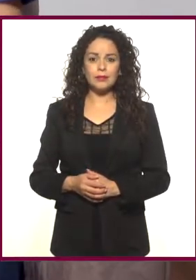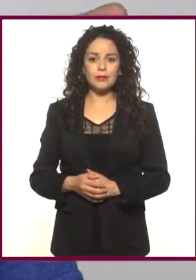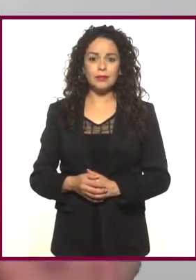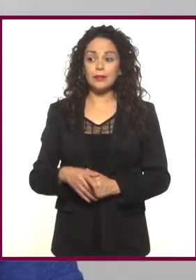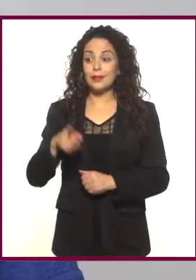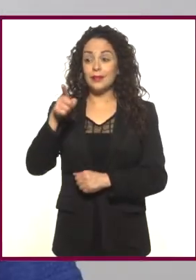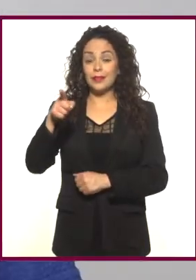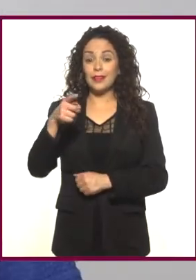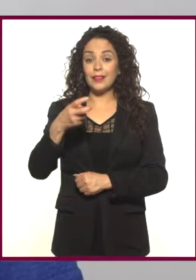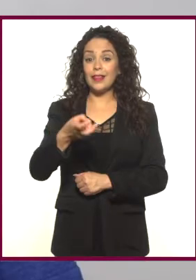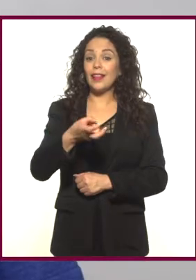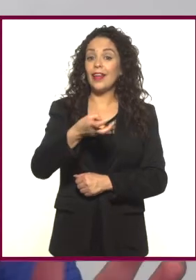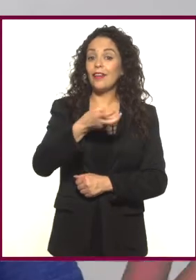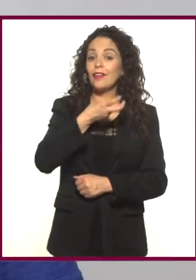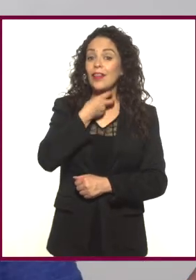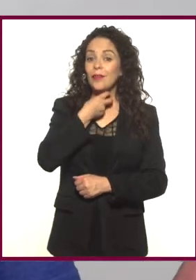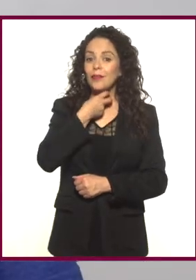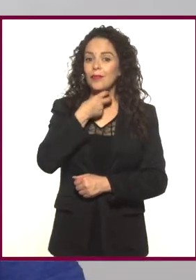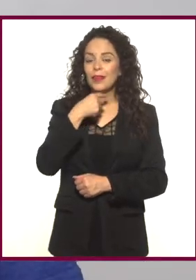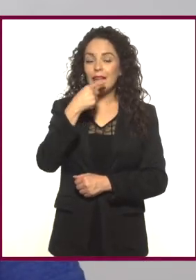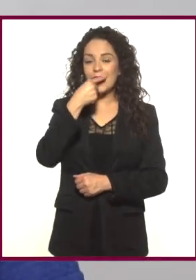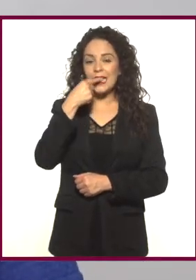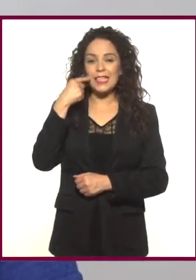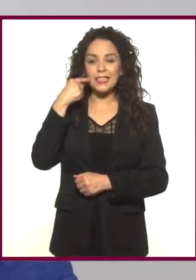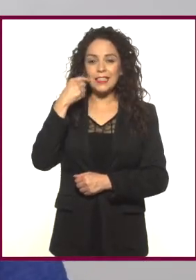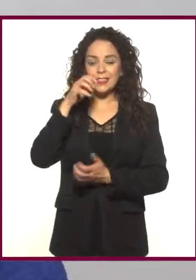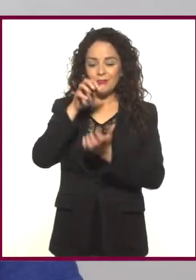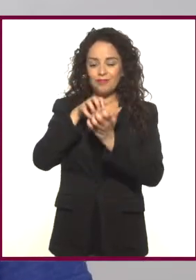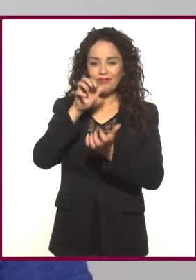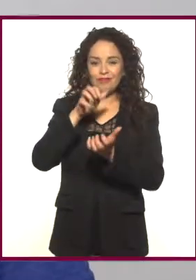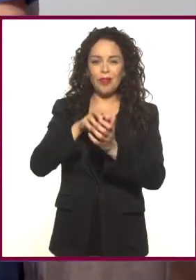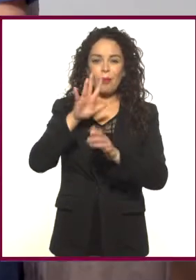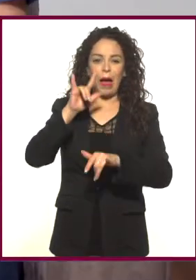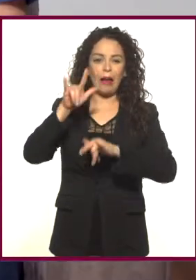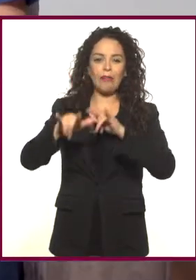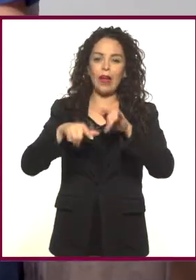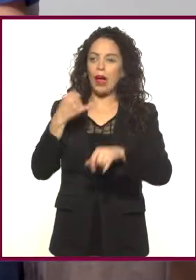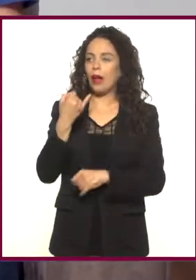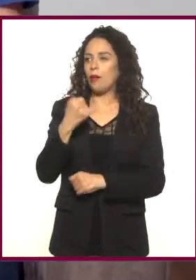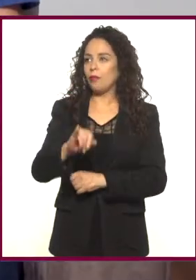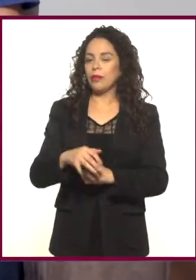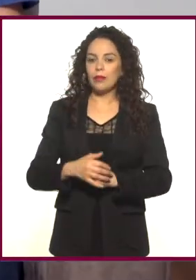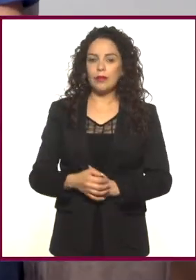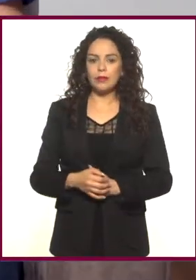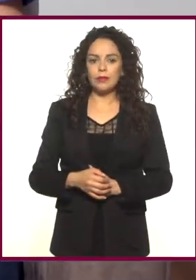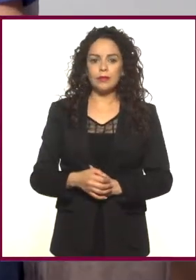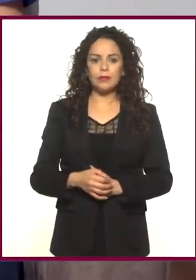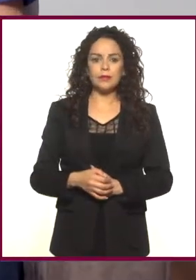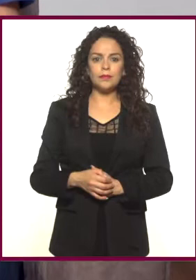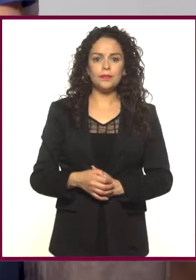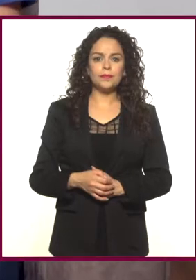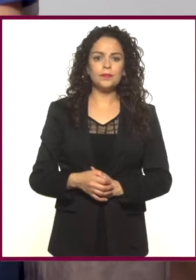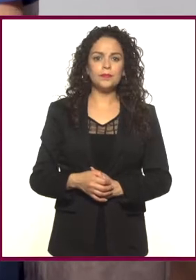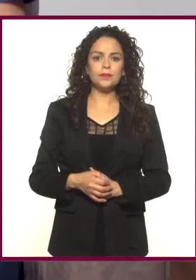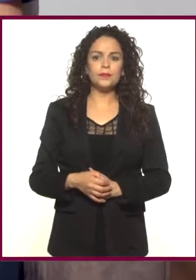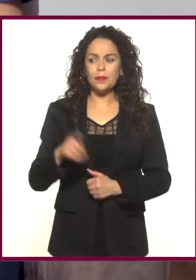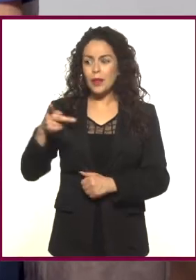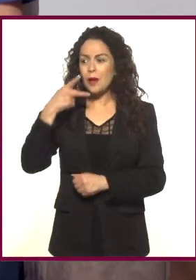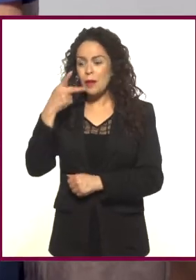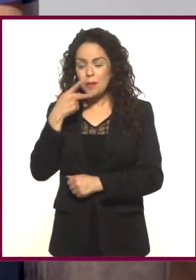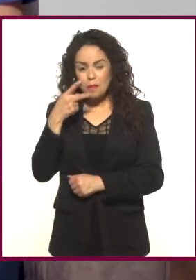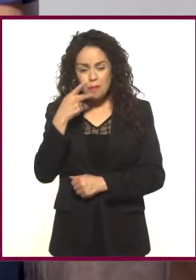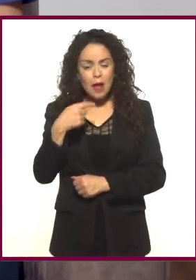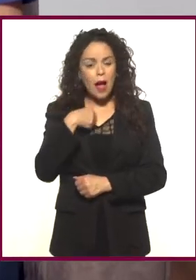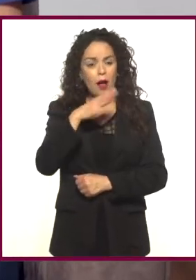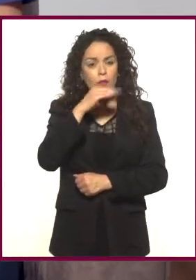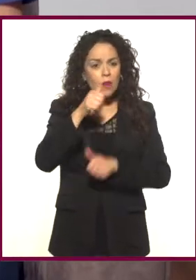Y la vampira con dientes de feria, ¿no? Baby, me distraes. Se